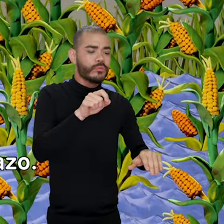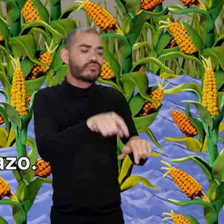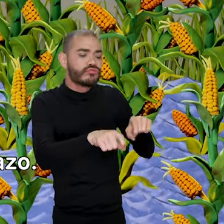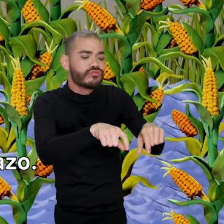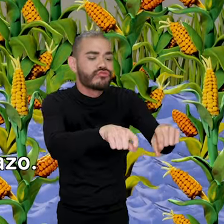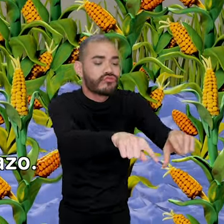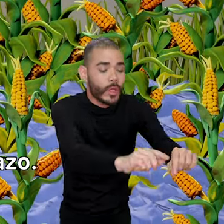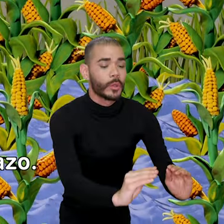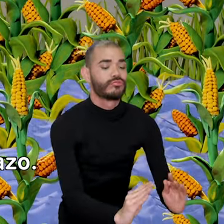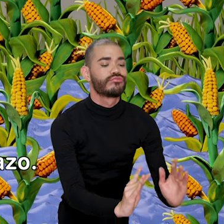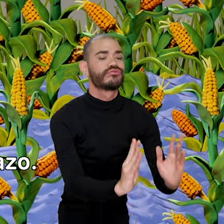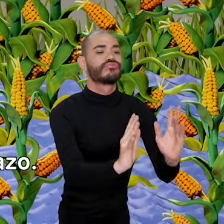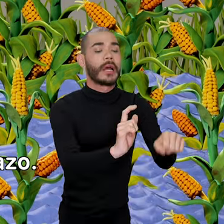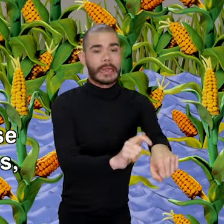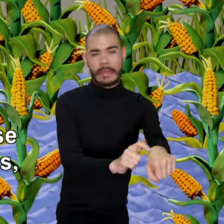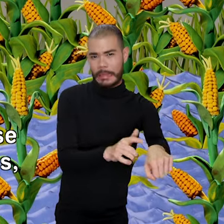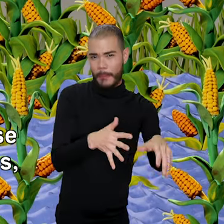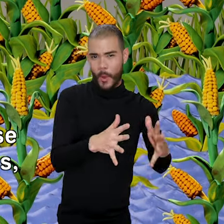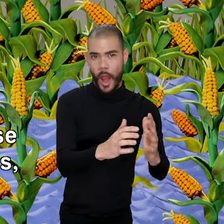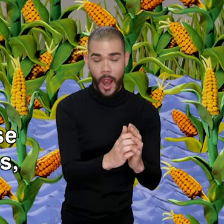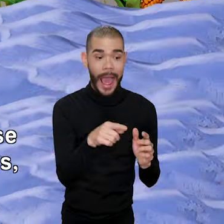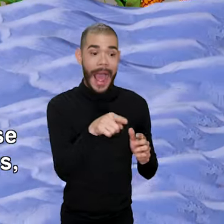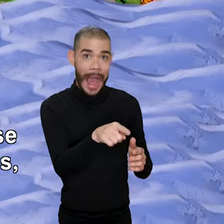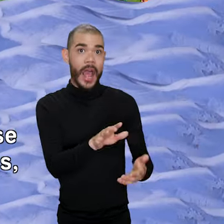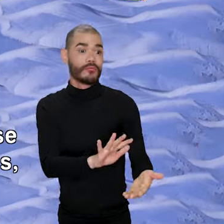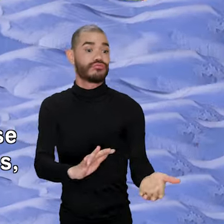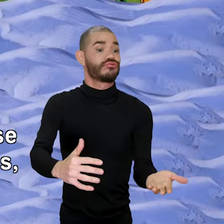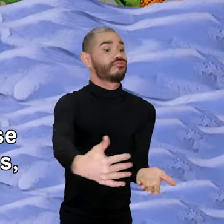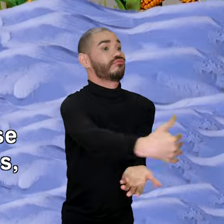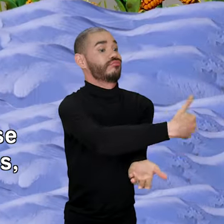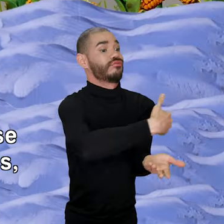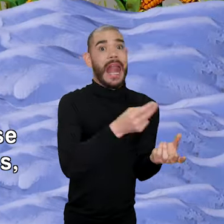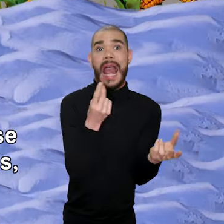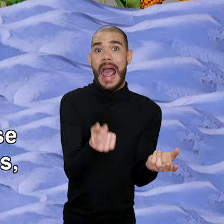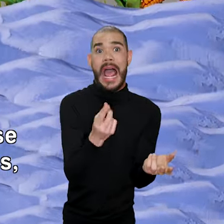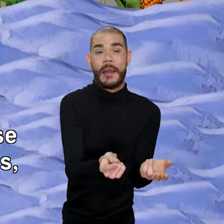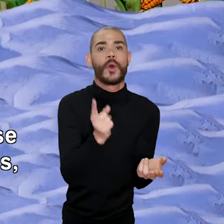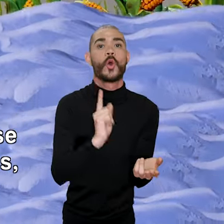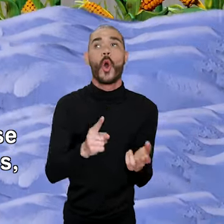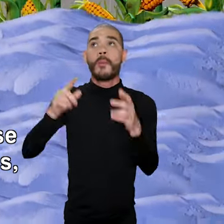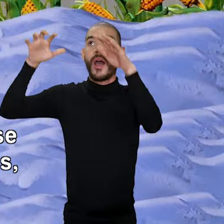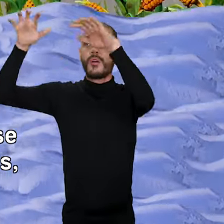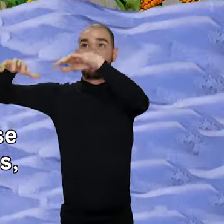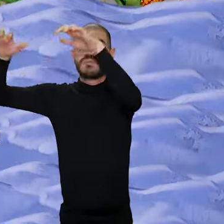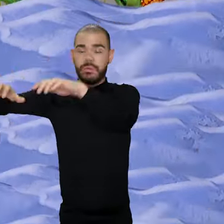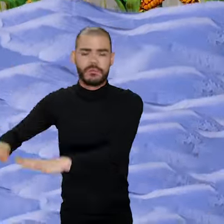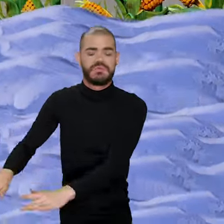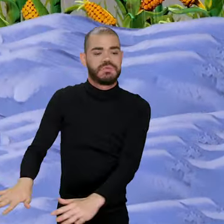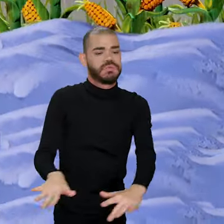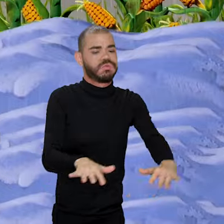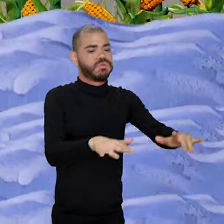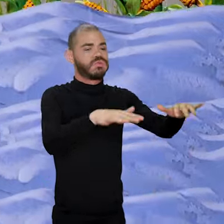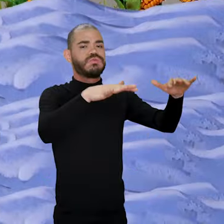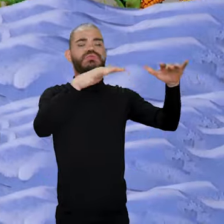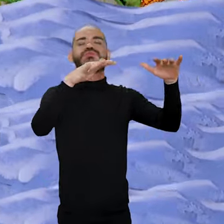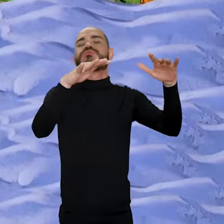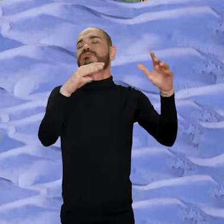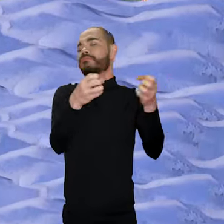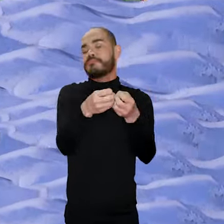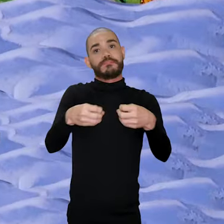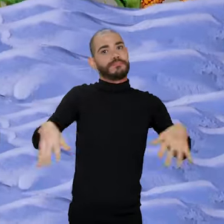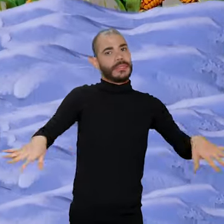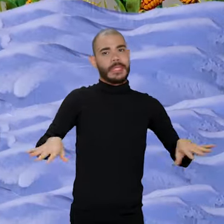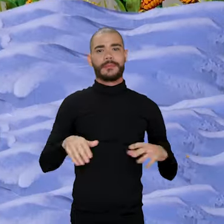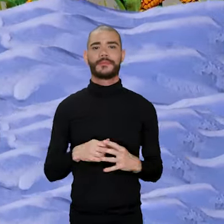cultivos de corto plazo. Estos cultivos deben cosecharse antes de la temporada de lluvias cuando los ríos se desbordan